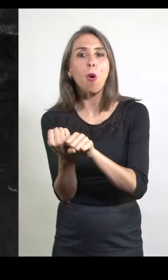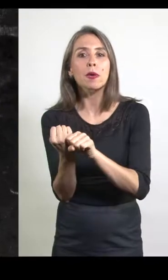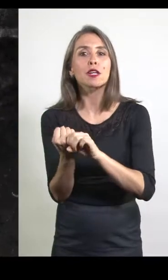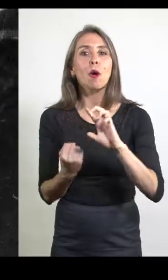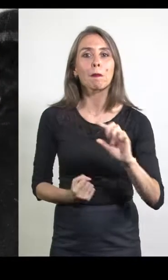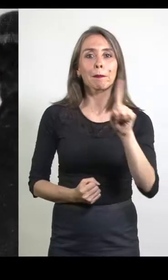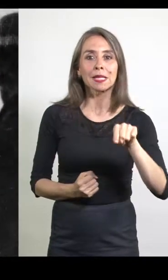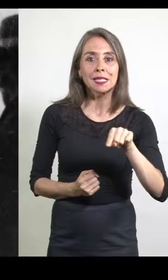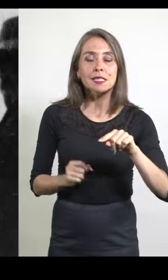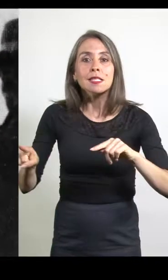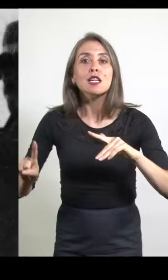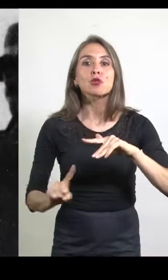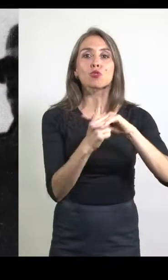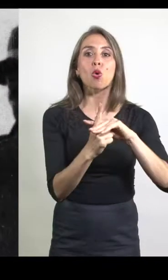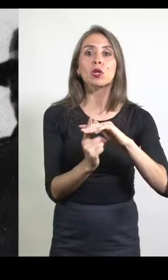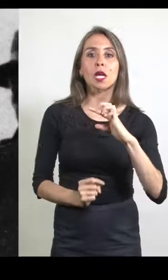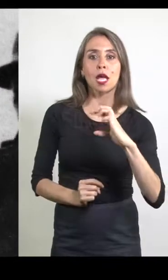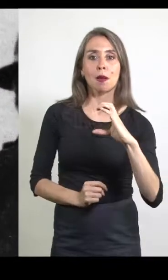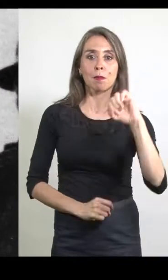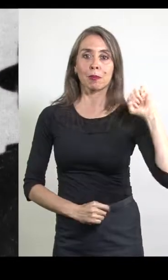Partido Comunista en el año 1922.